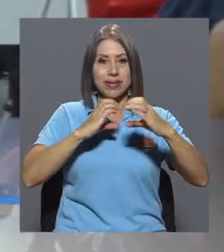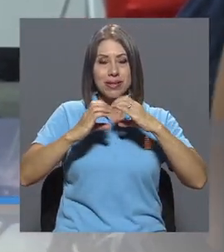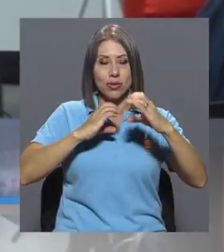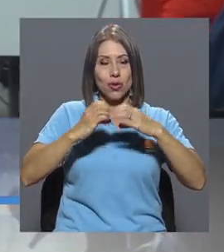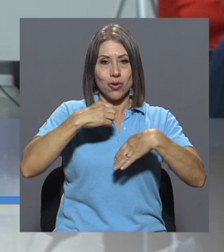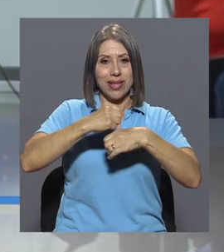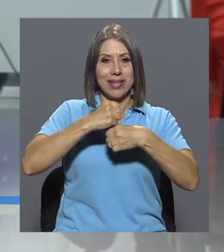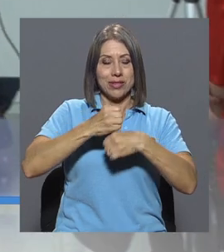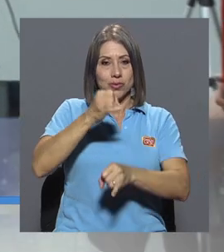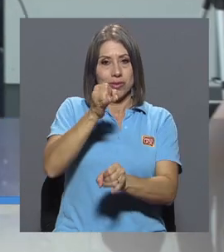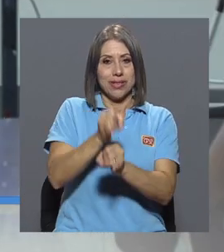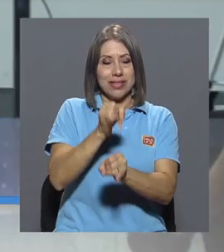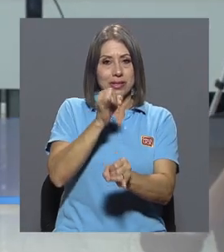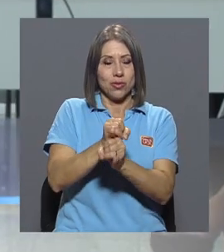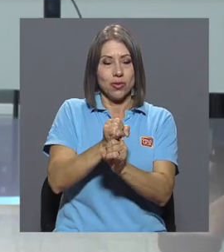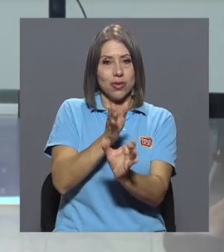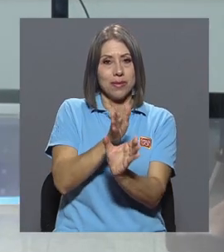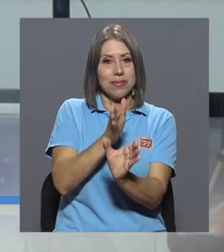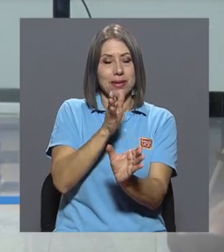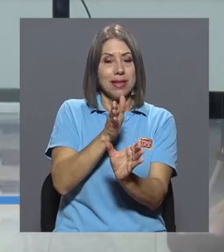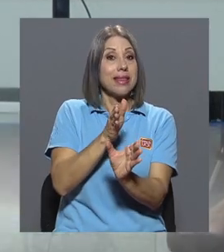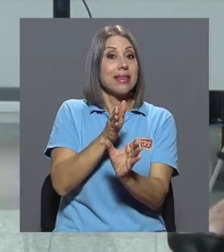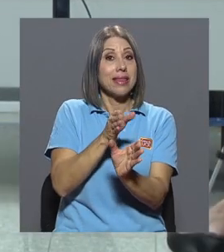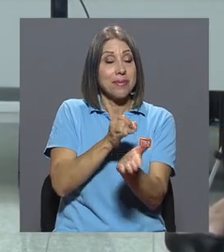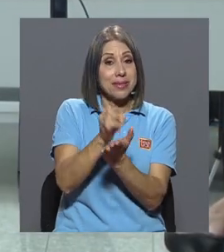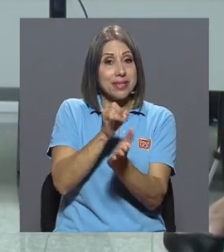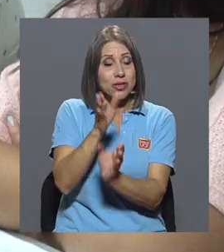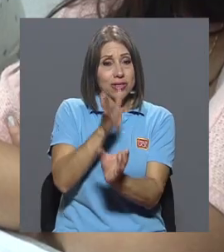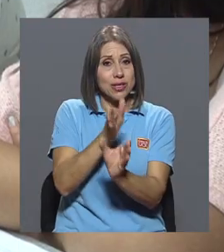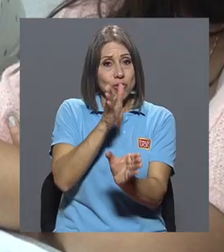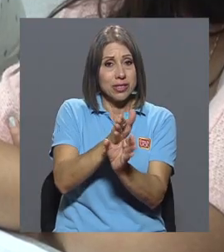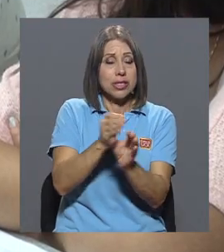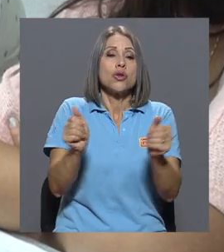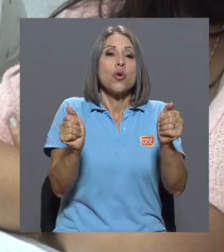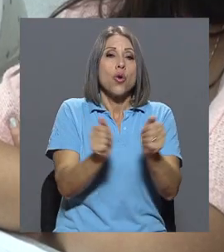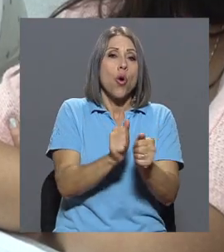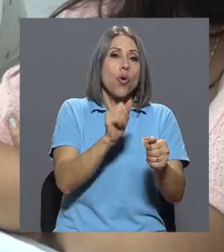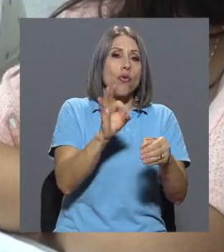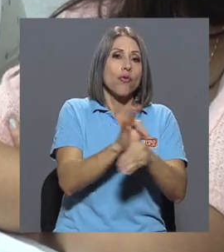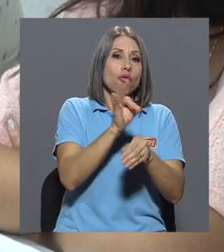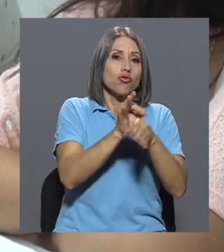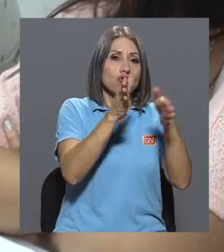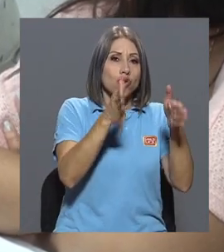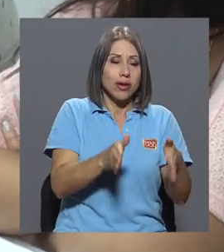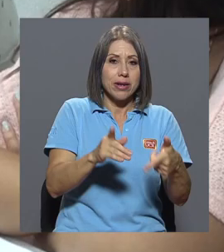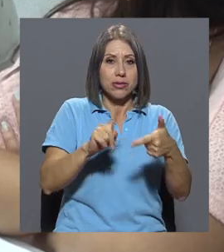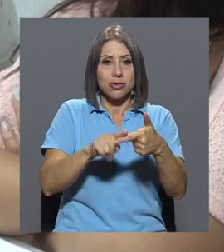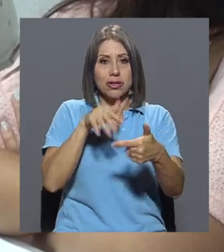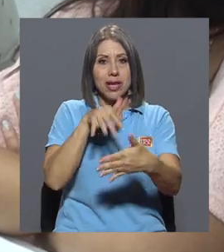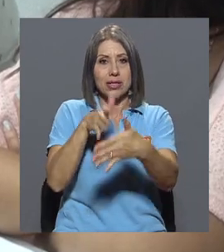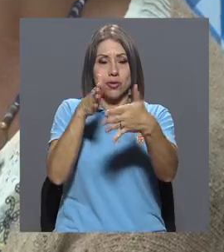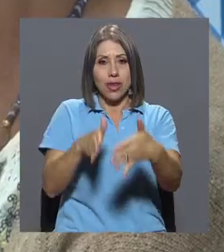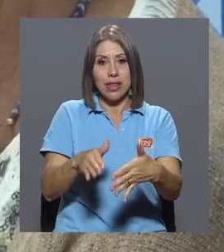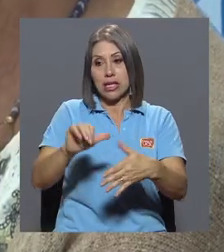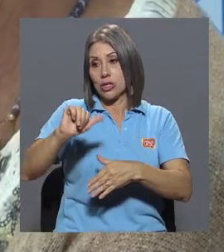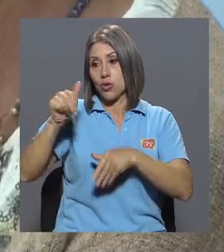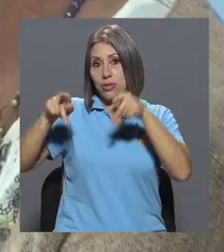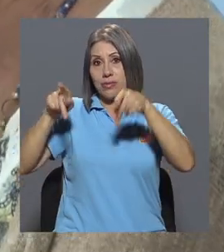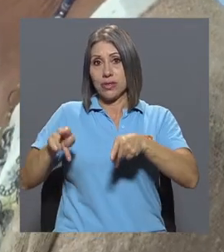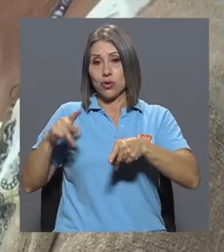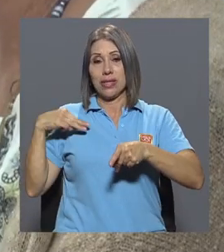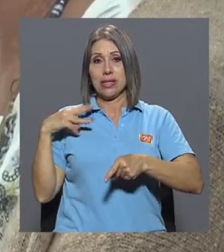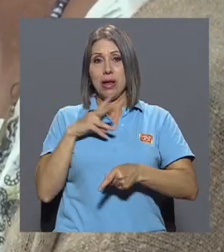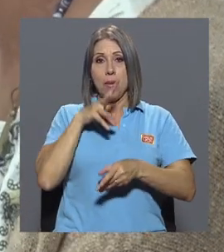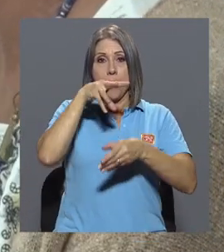Investigaciones Psicológicas organizó entre funcionarios, estudiantes y demás miembros de la comunidad universitaria